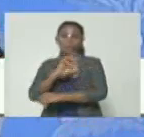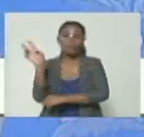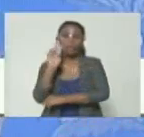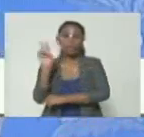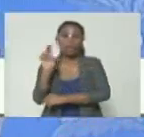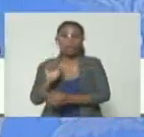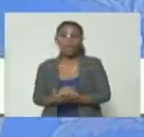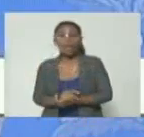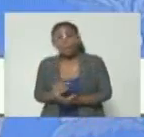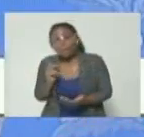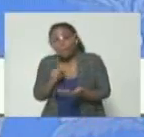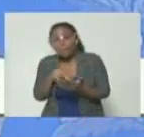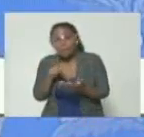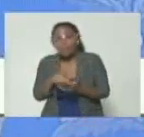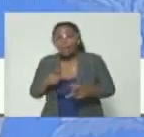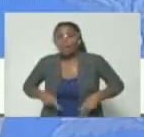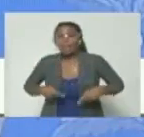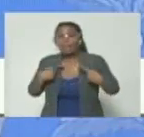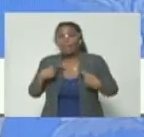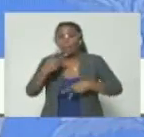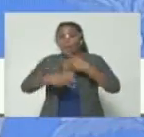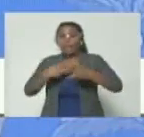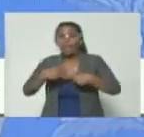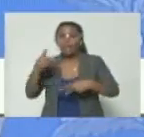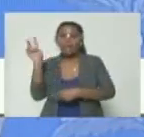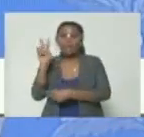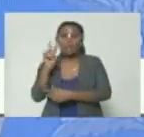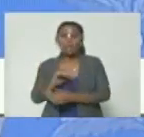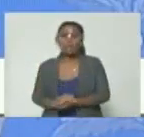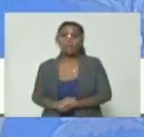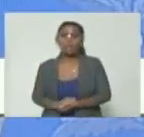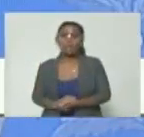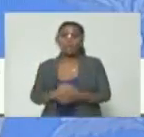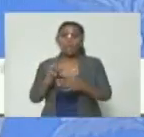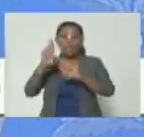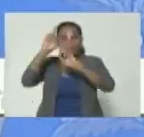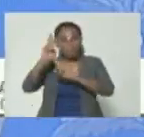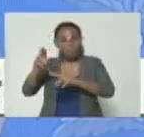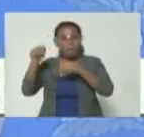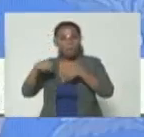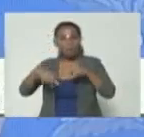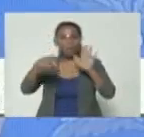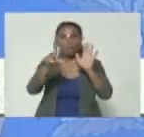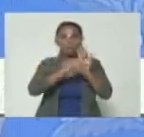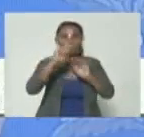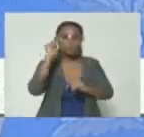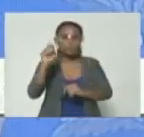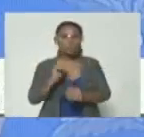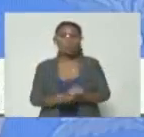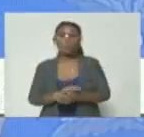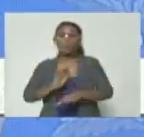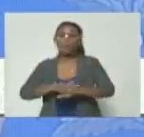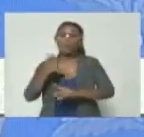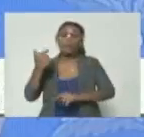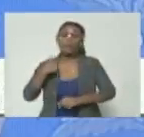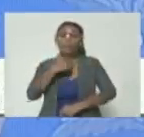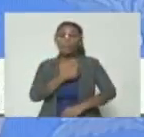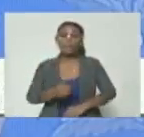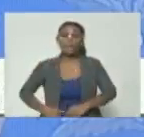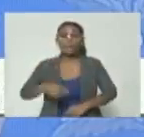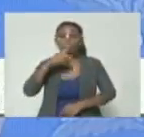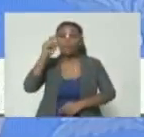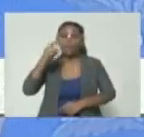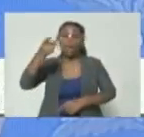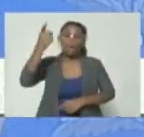y que participan en la vida política de Venezuela que respeten esta constitución por eso que el presidente Maduro